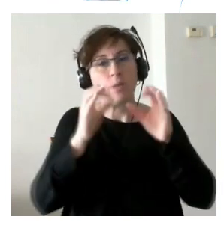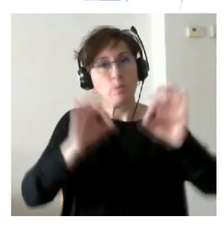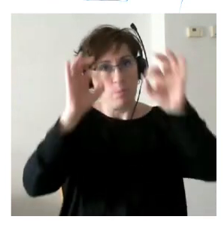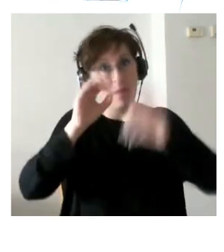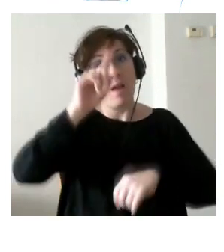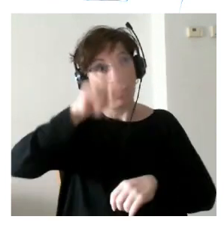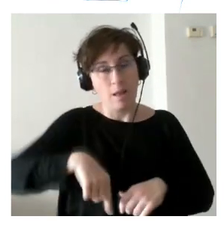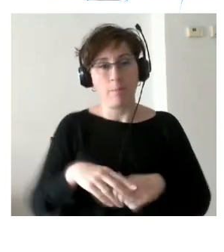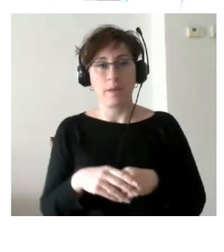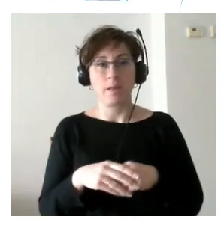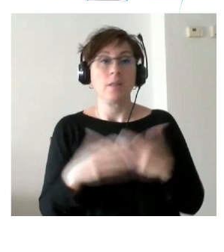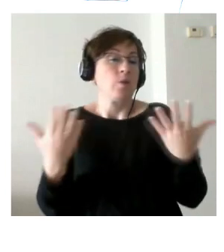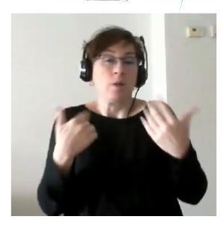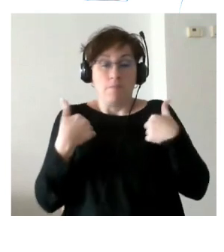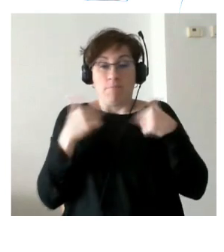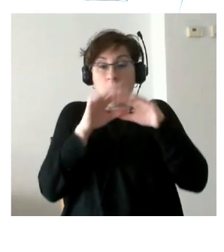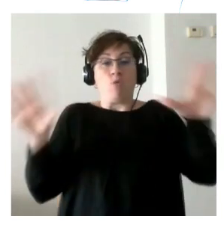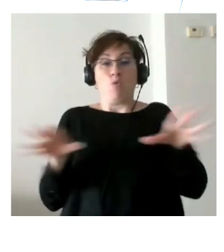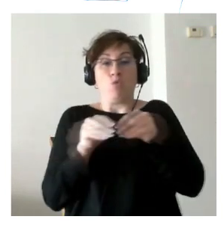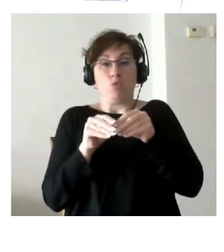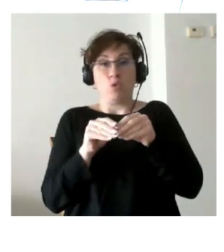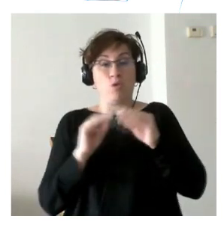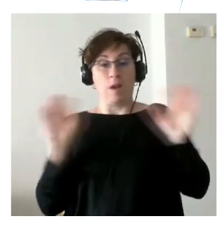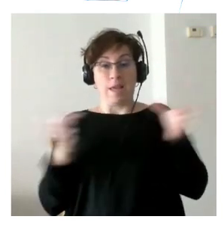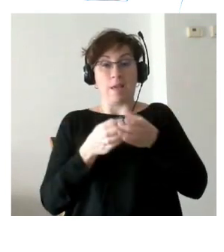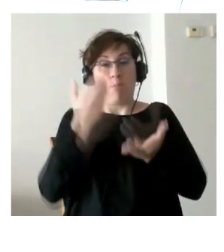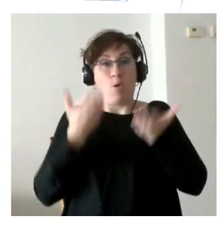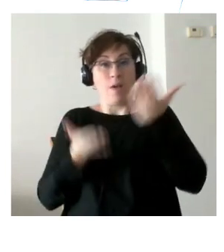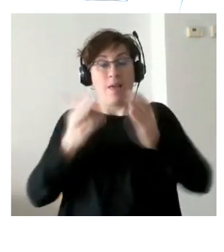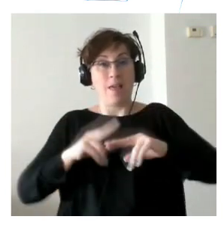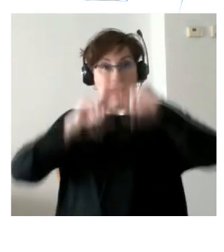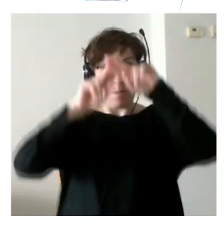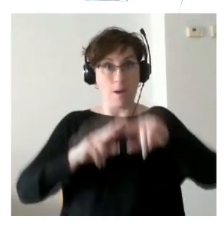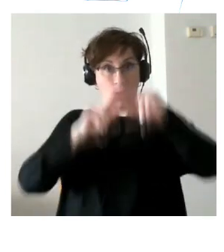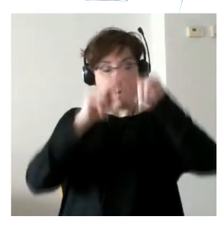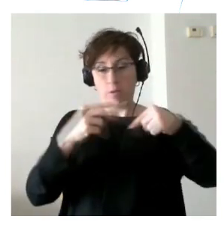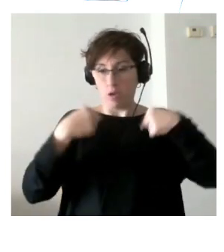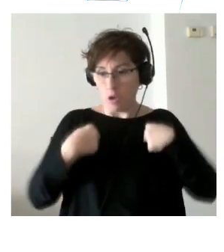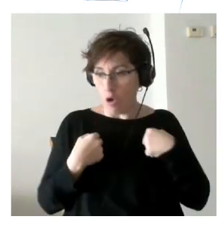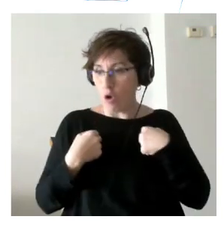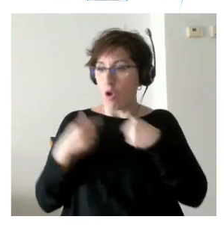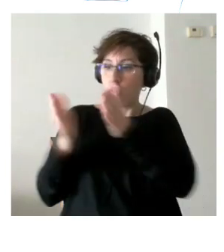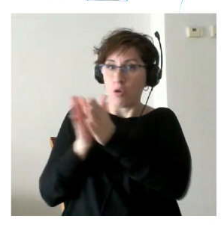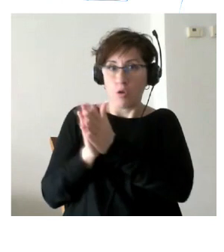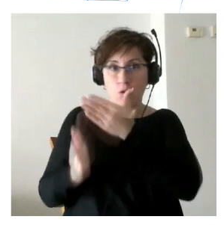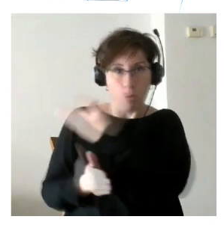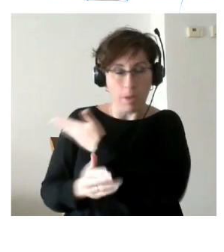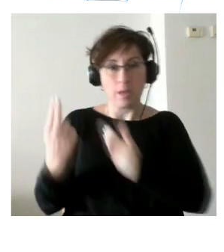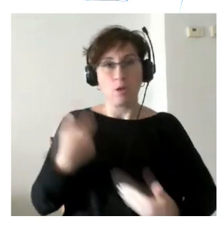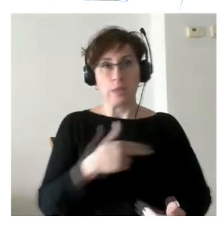tuviéramos que concluir desde el equipo evaluador que formamos yo mismo y mi compañero Santiago Míguez